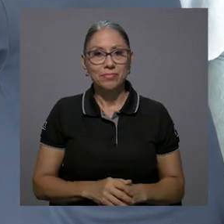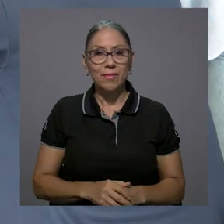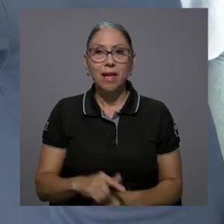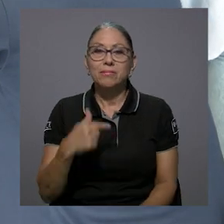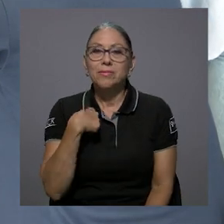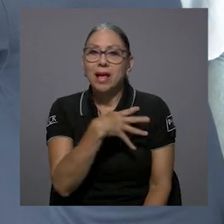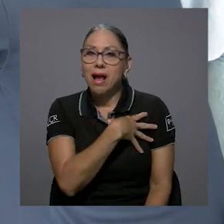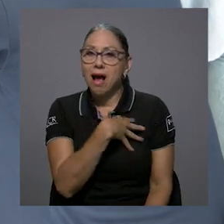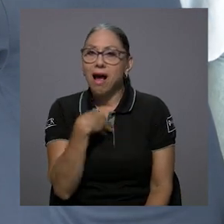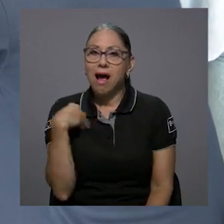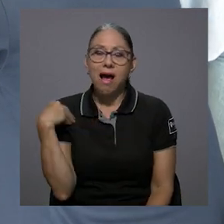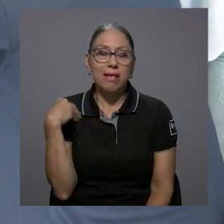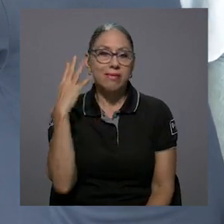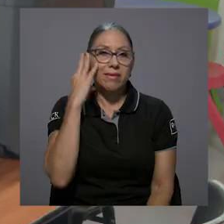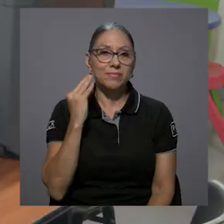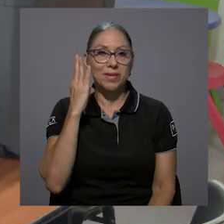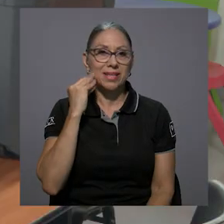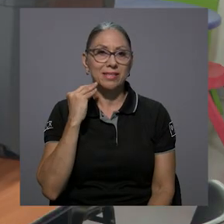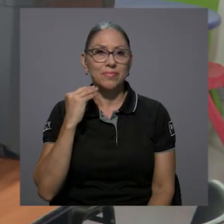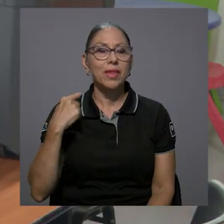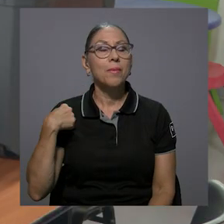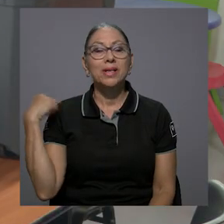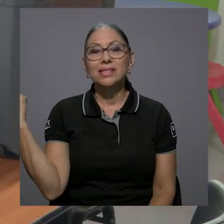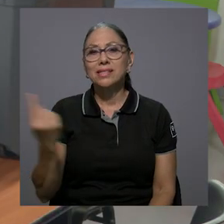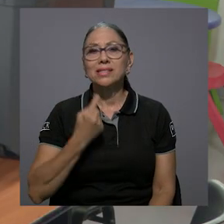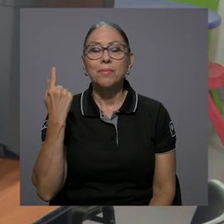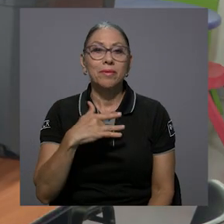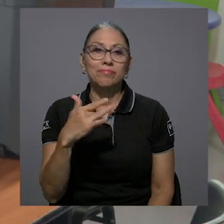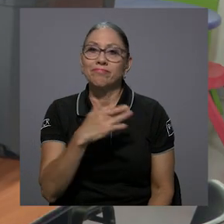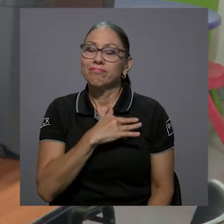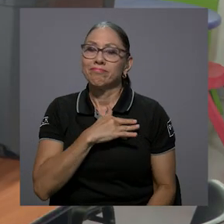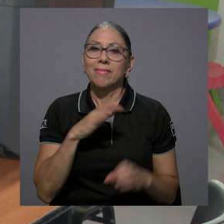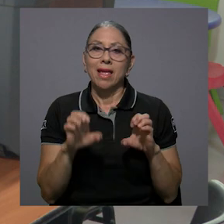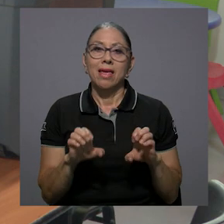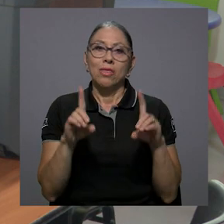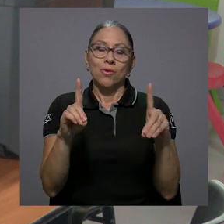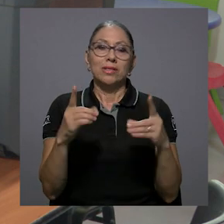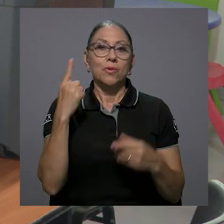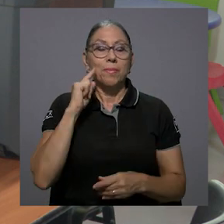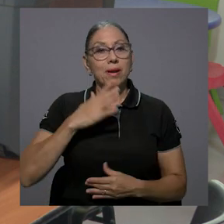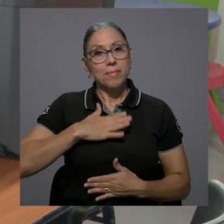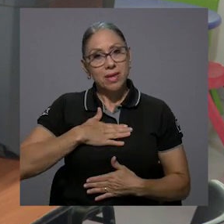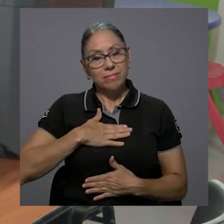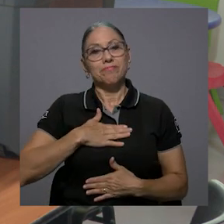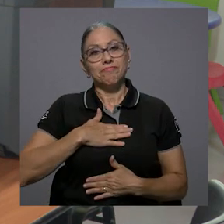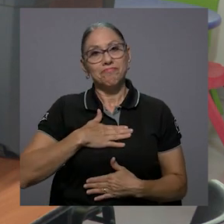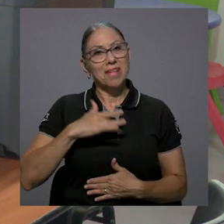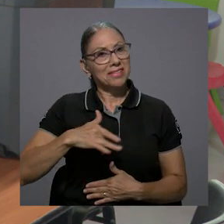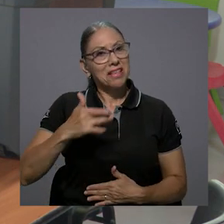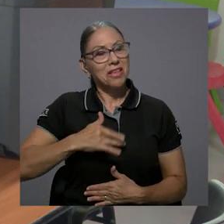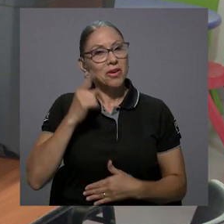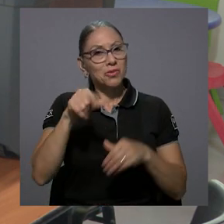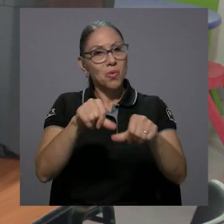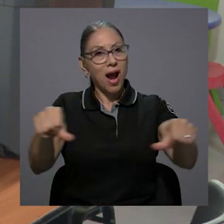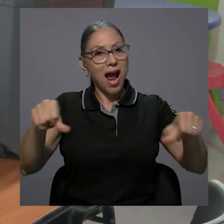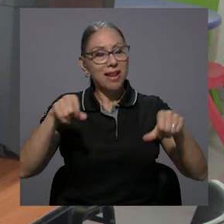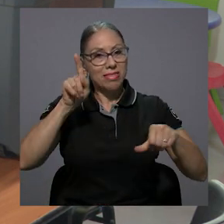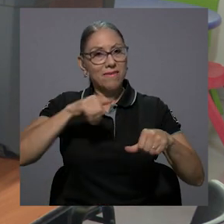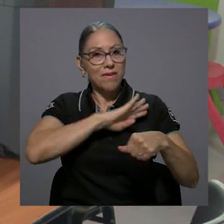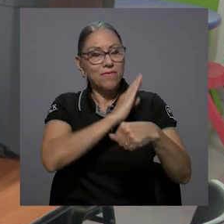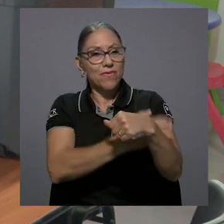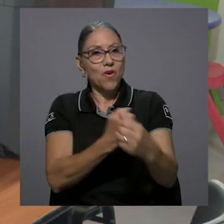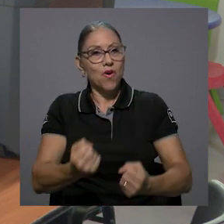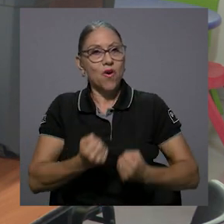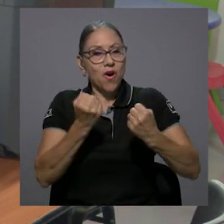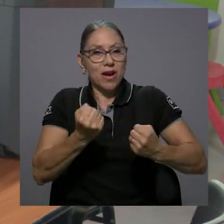Me ha encantado la experiencia porque siempre me ha encantado la educación y para mí siento que es un área que tenía que